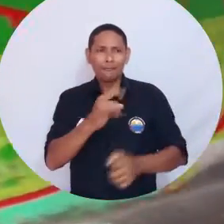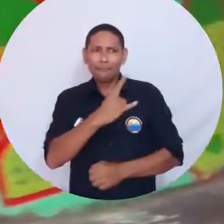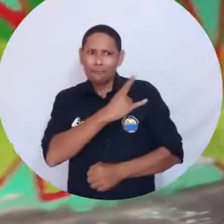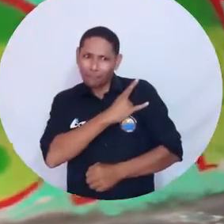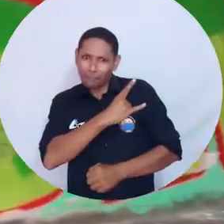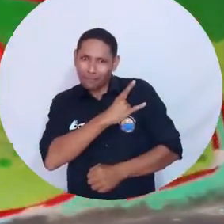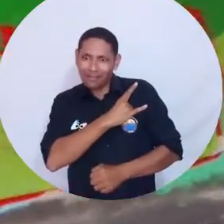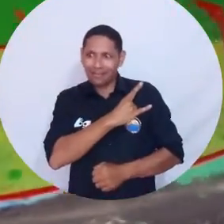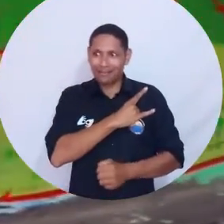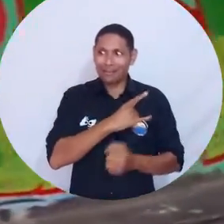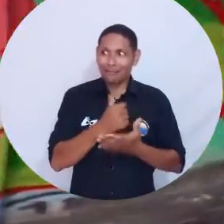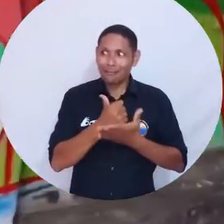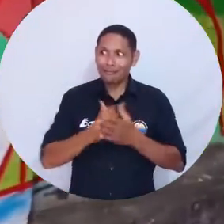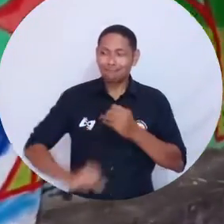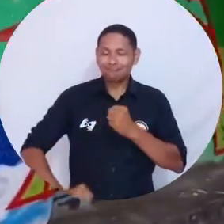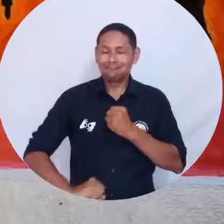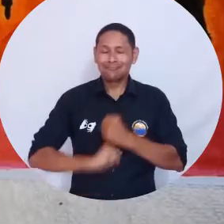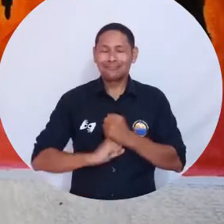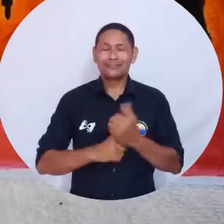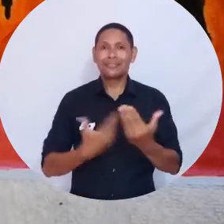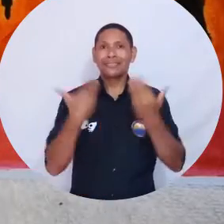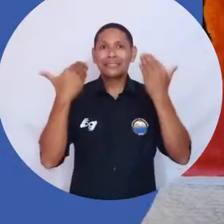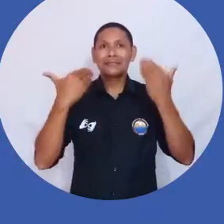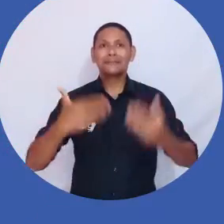nuestra universidad son de gran importancia.